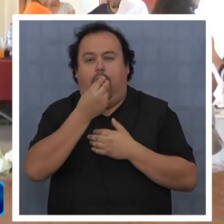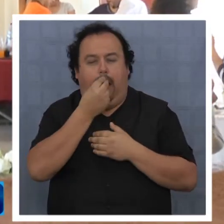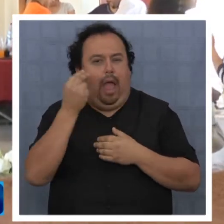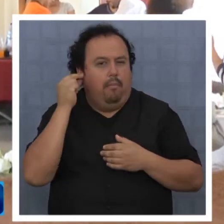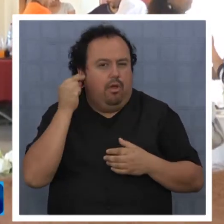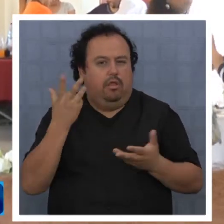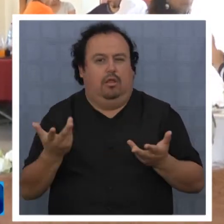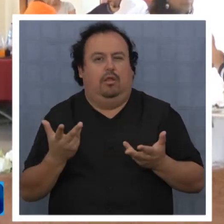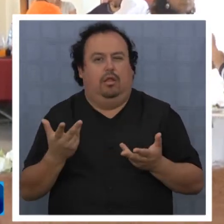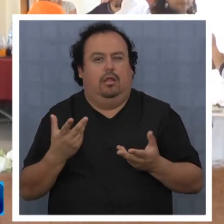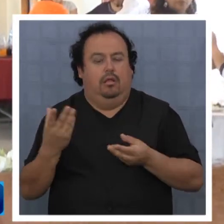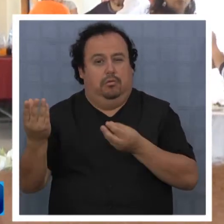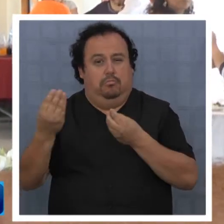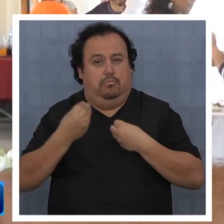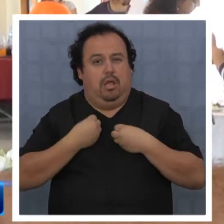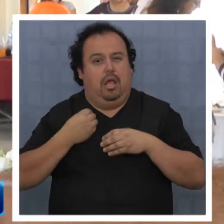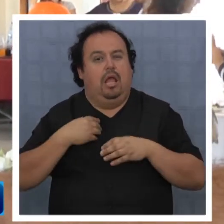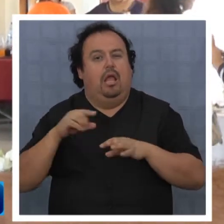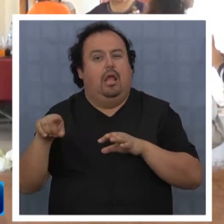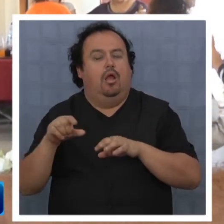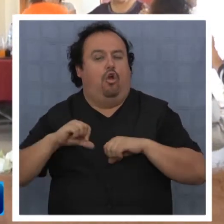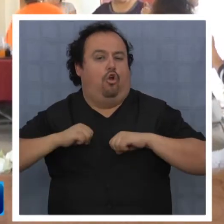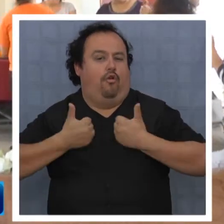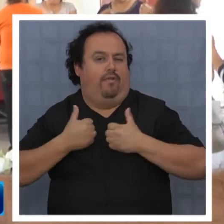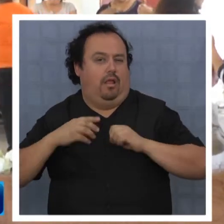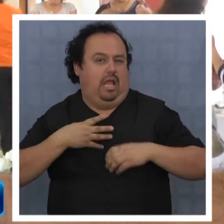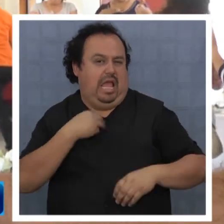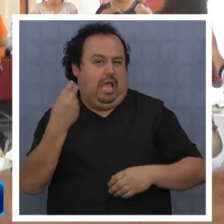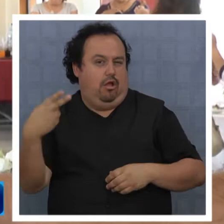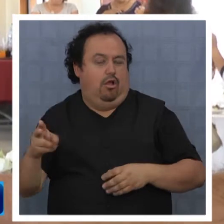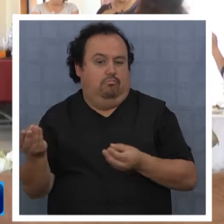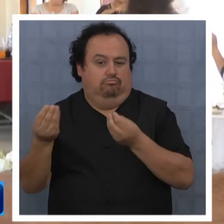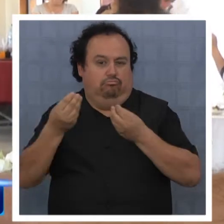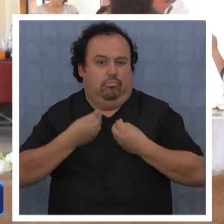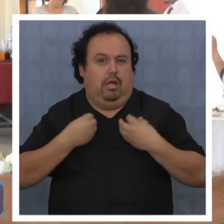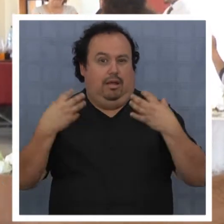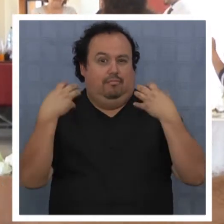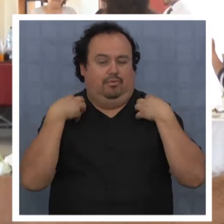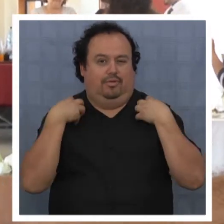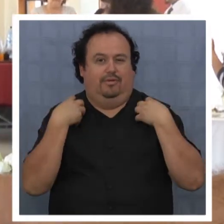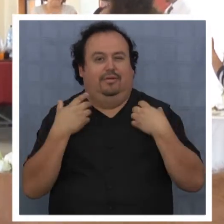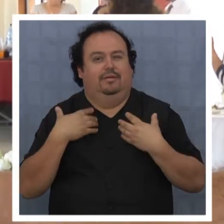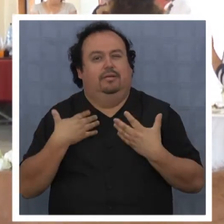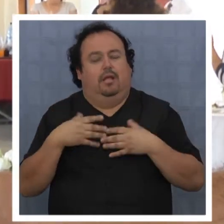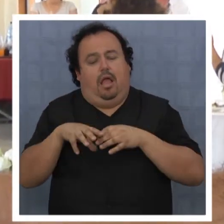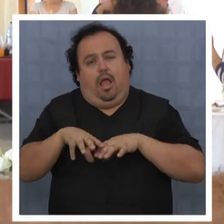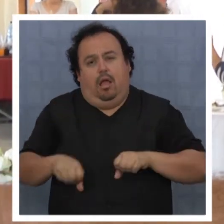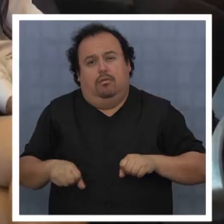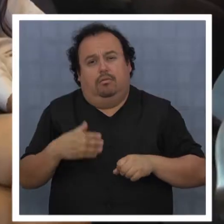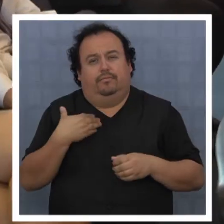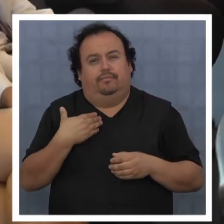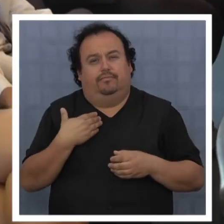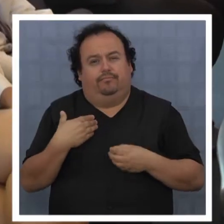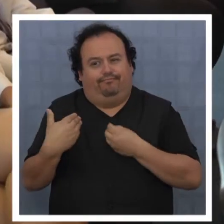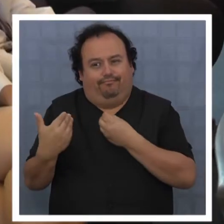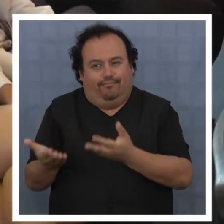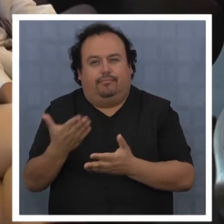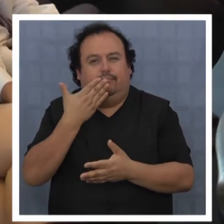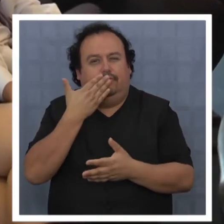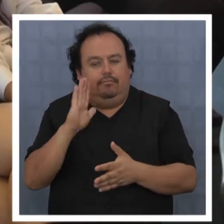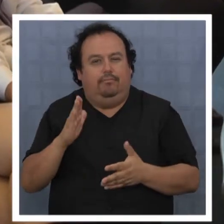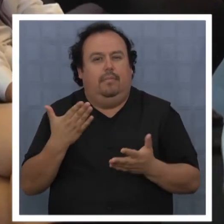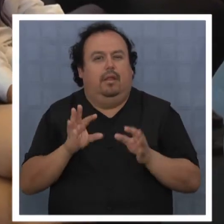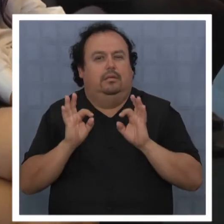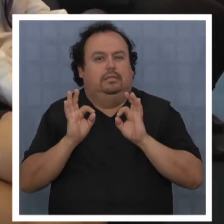nos confían, la educación de sus hijos y creo que están en compromiso de tener algo, una